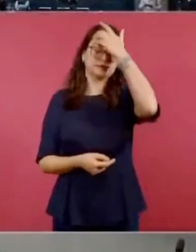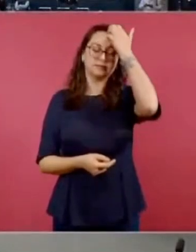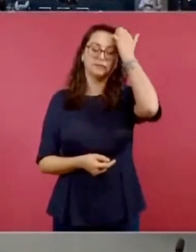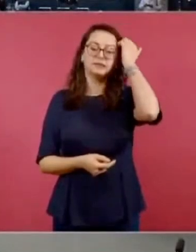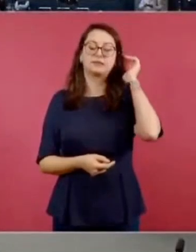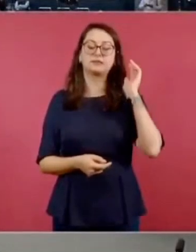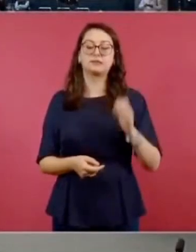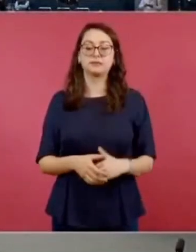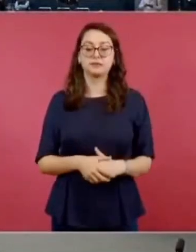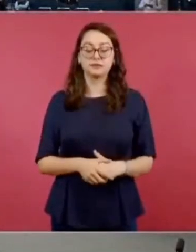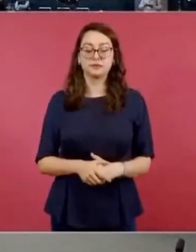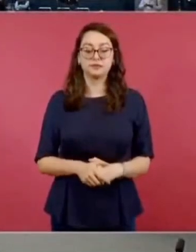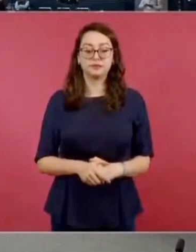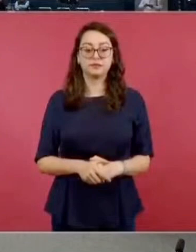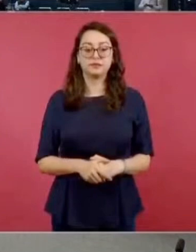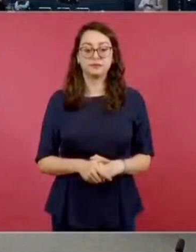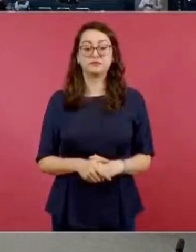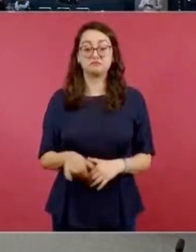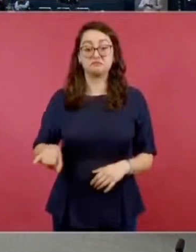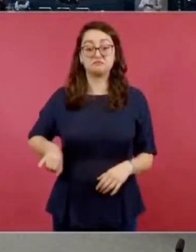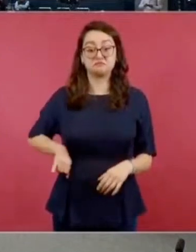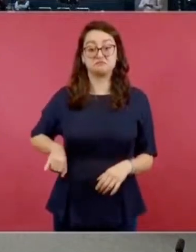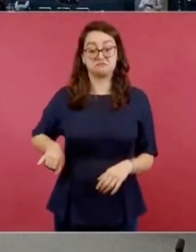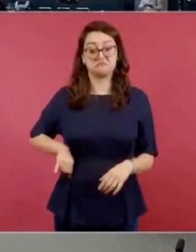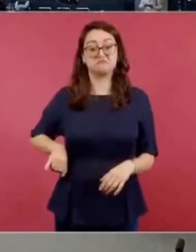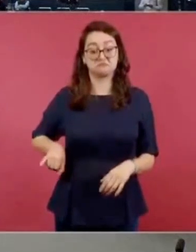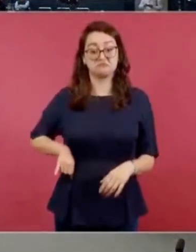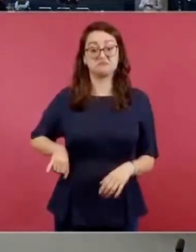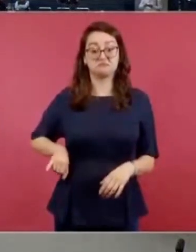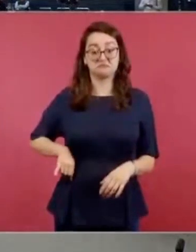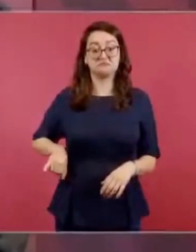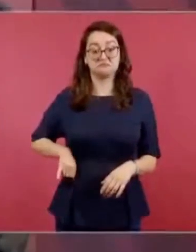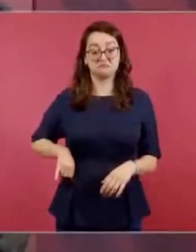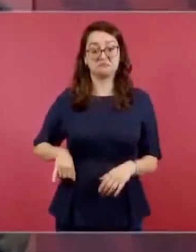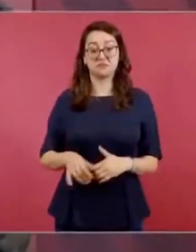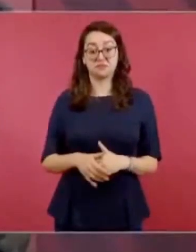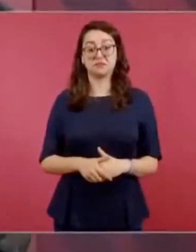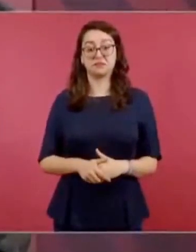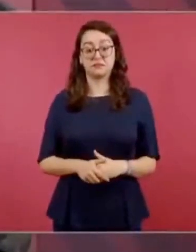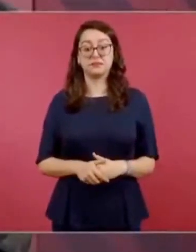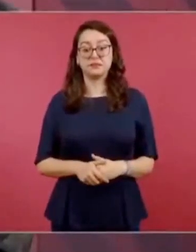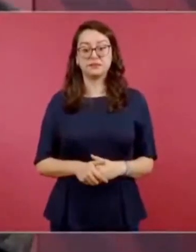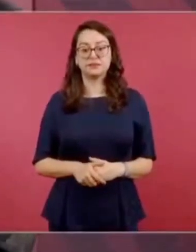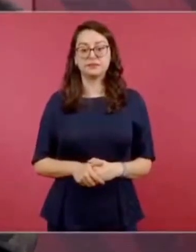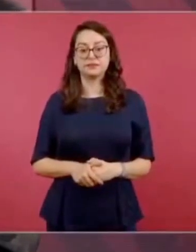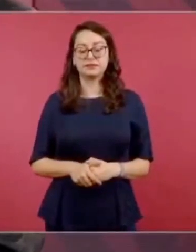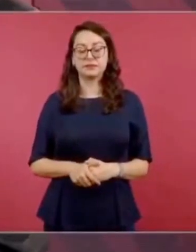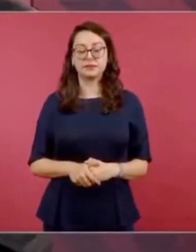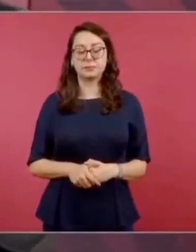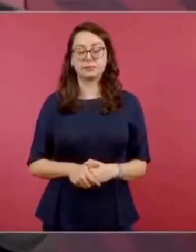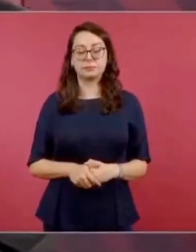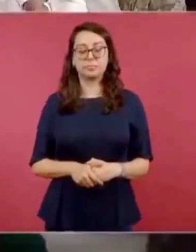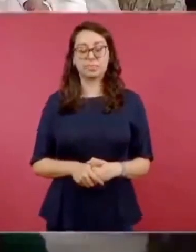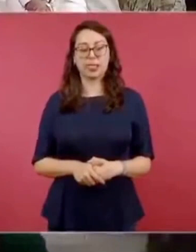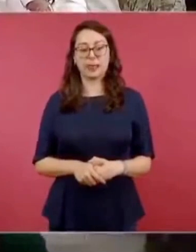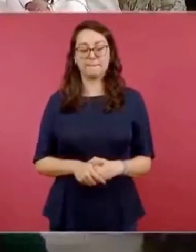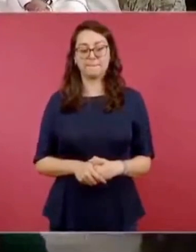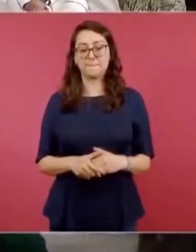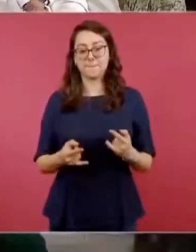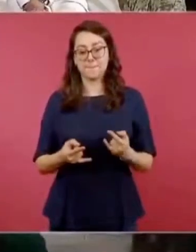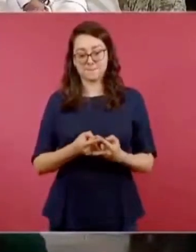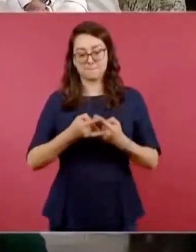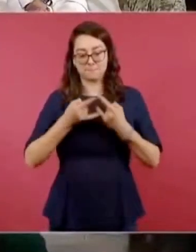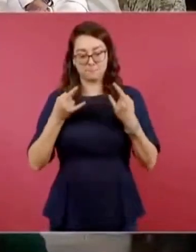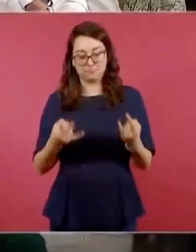por eso es muy interesante este libro, y cuenta una